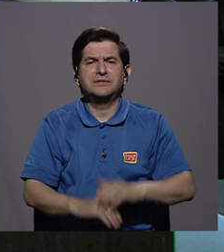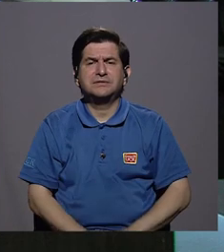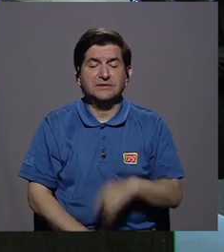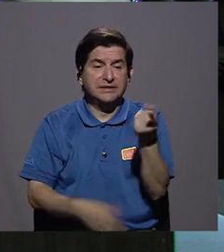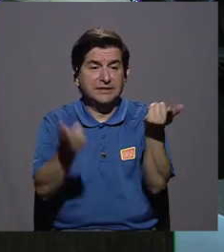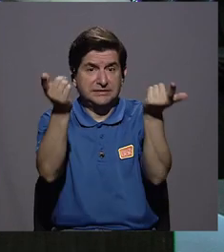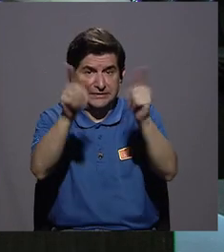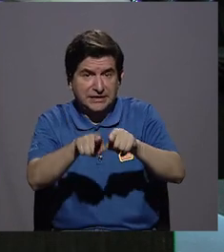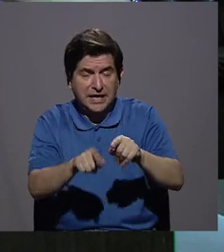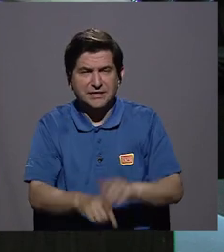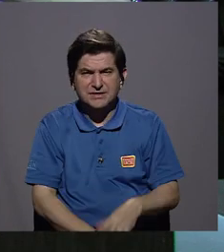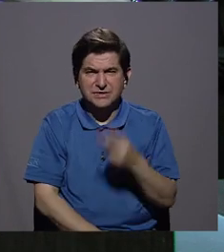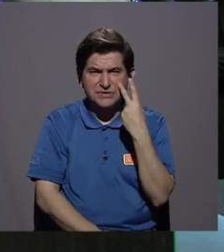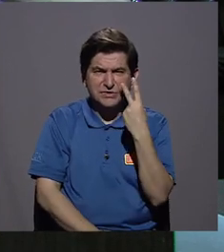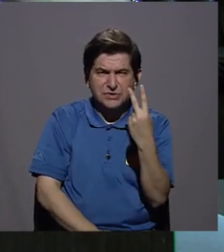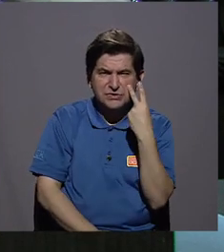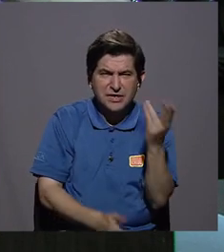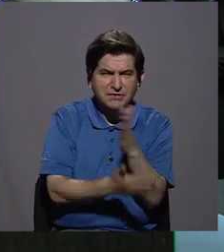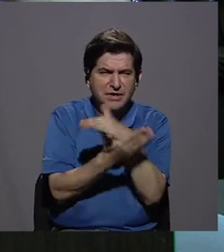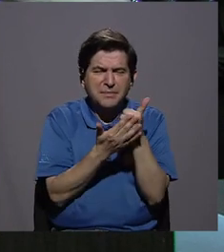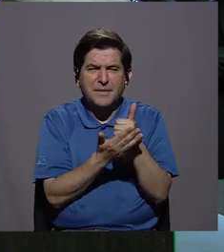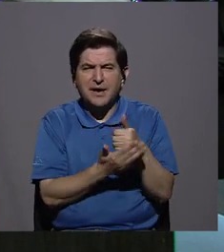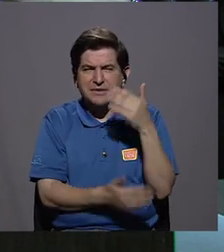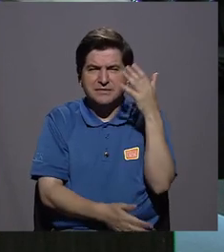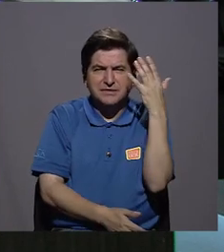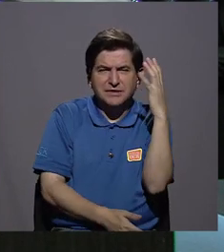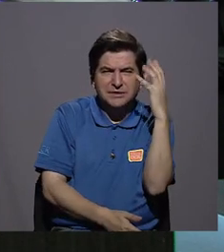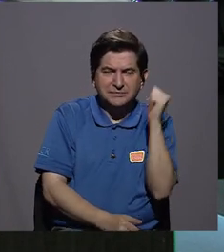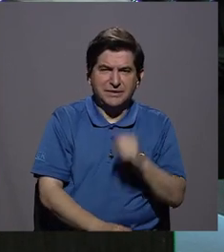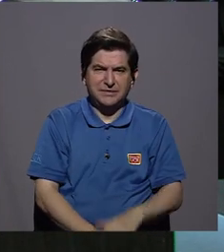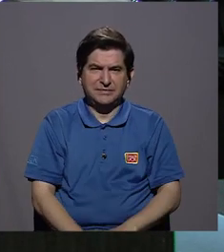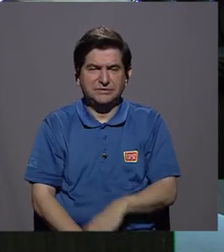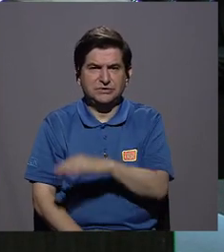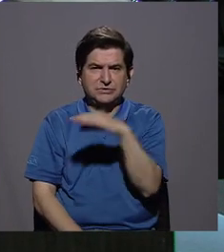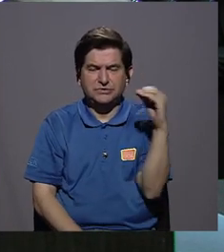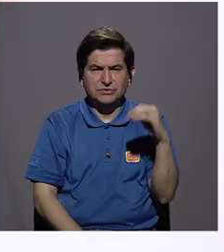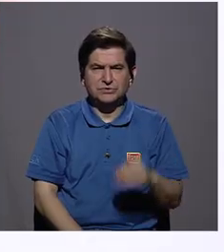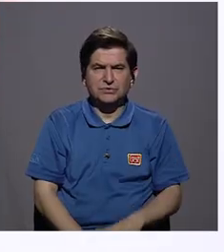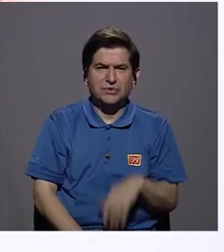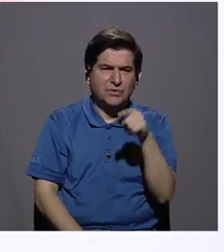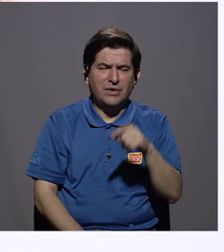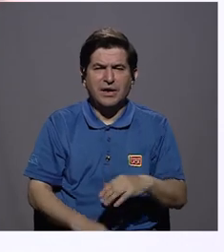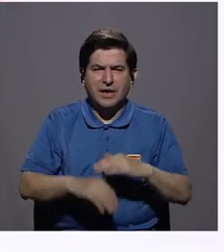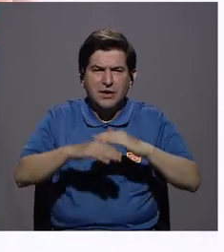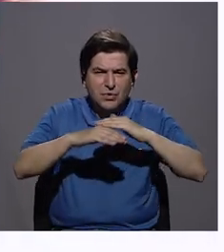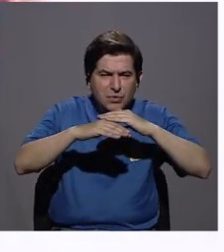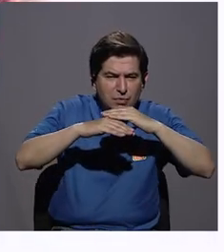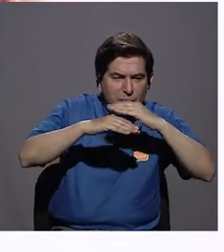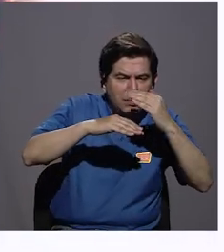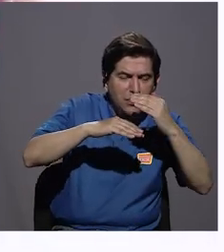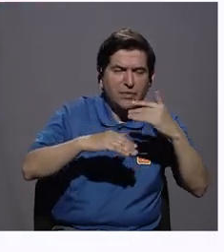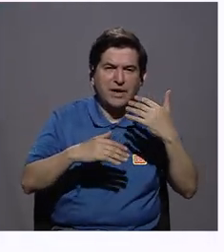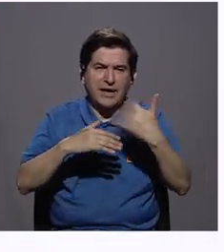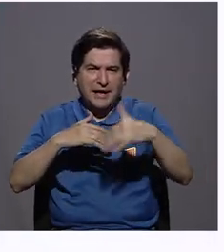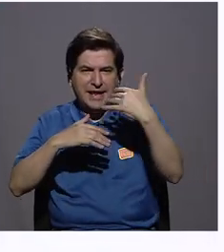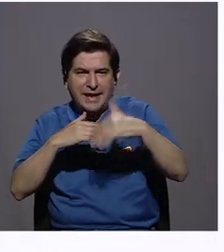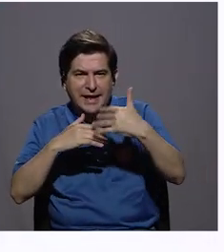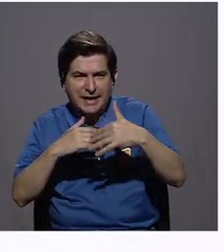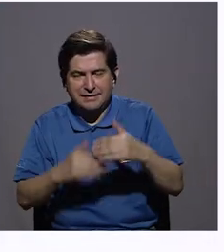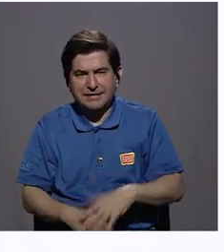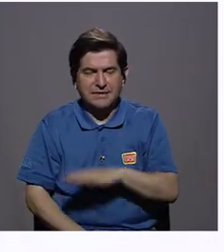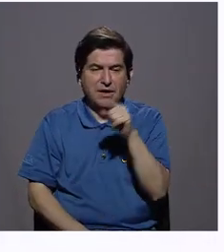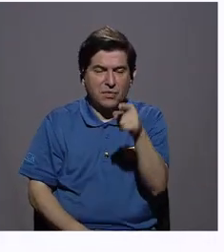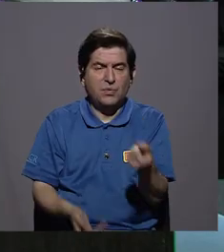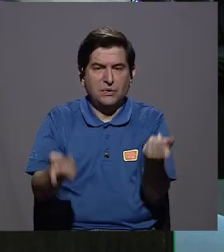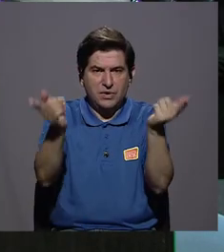en este caso se va viendo sectores amarillos, se va viendo de que hay un levantamiento en lo que es la herida o como sucede,